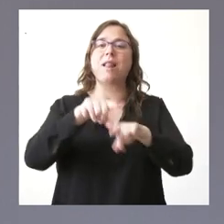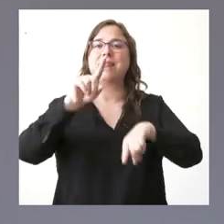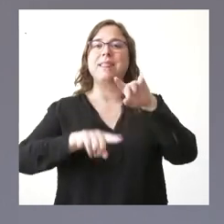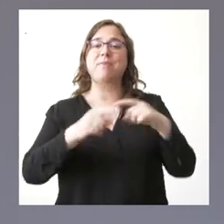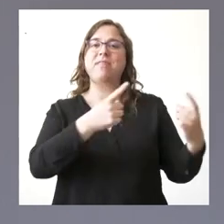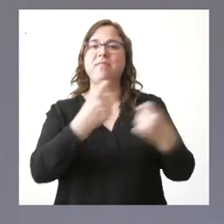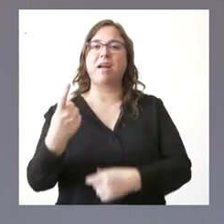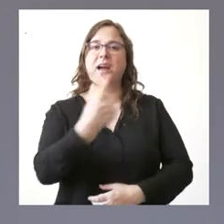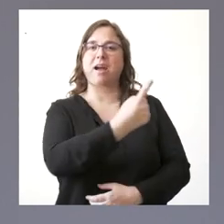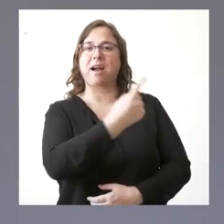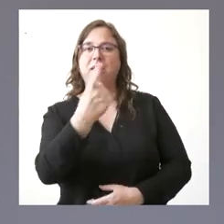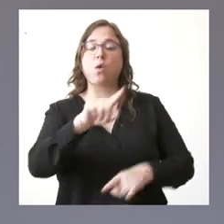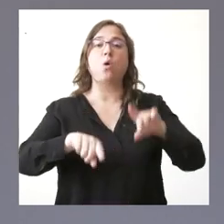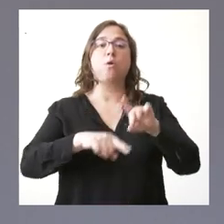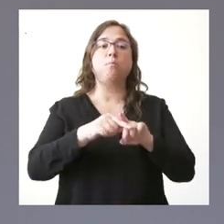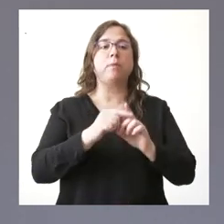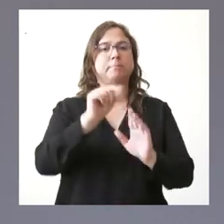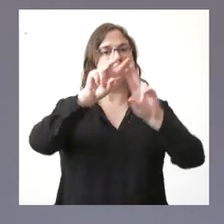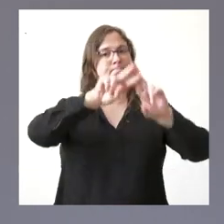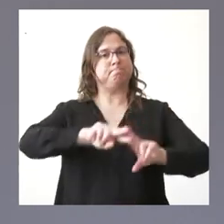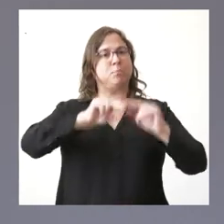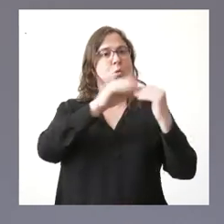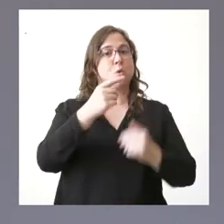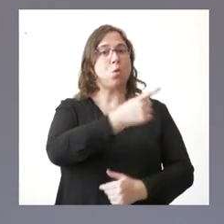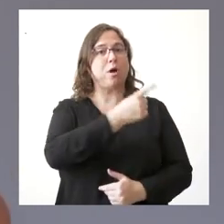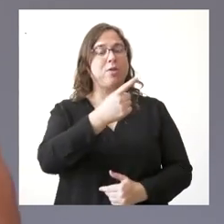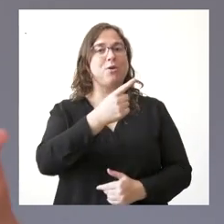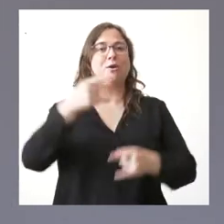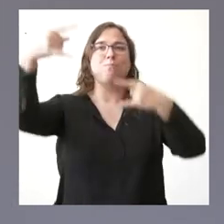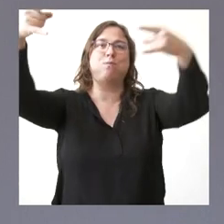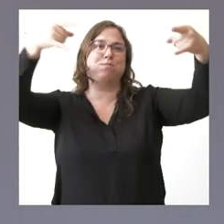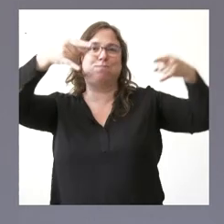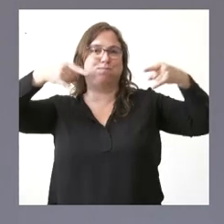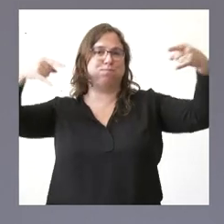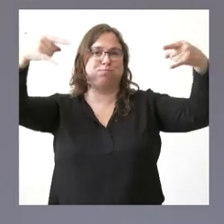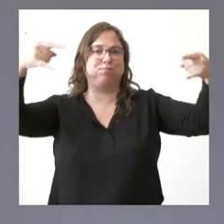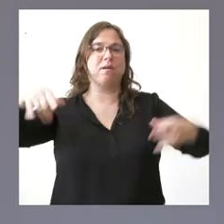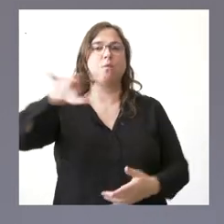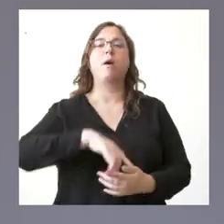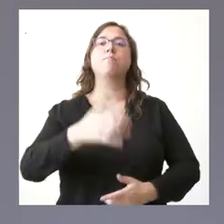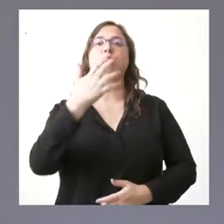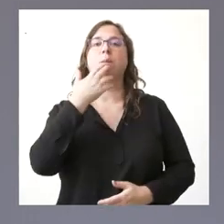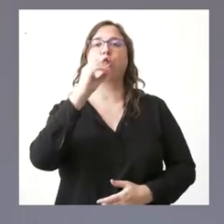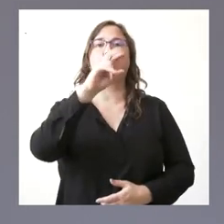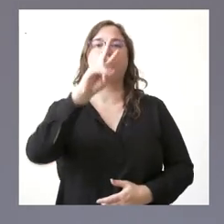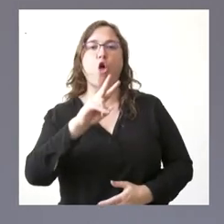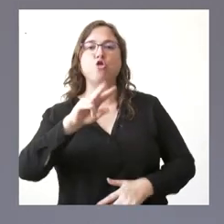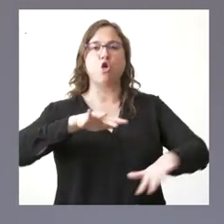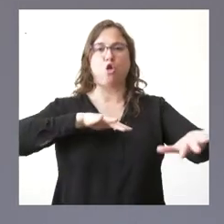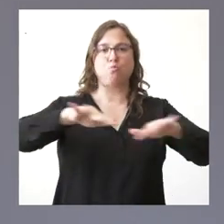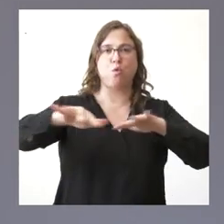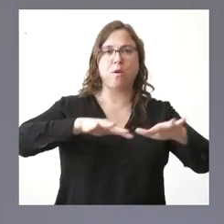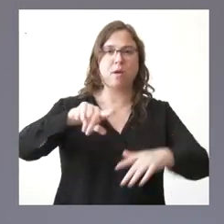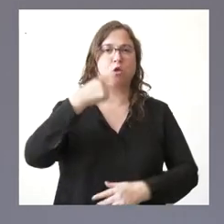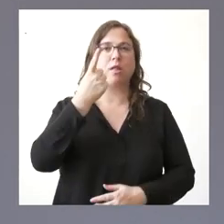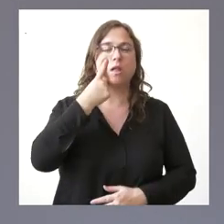las necesidades y de la valoración de cada usuario, de una serie de sensores de detector de CO2, detector de movimiento, detector